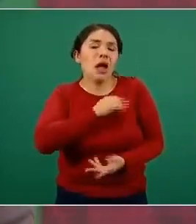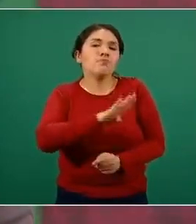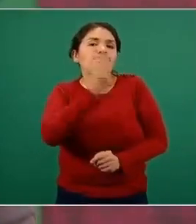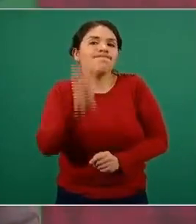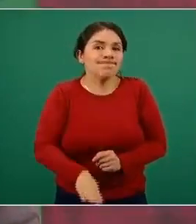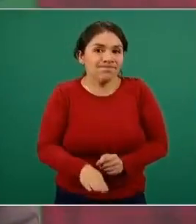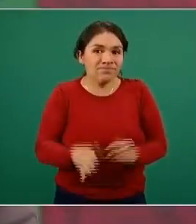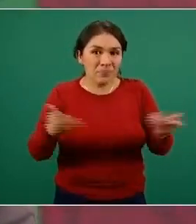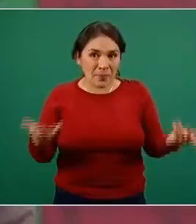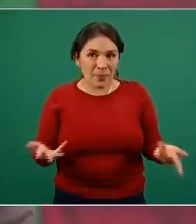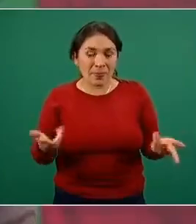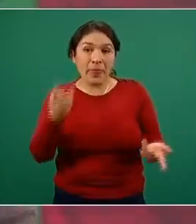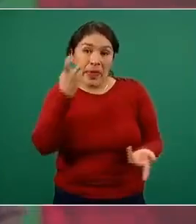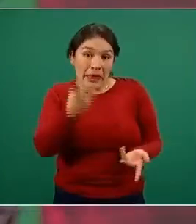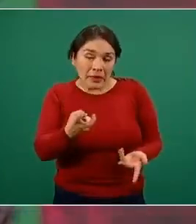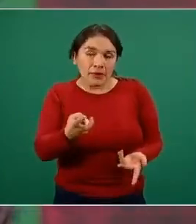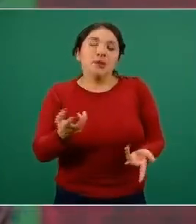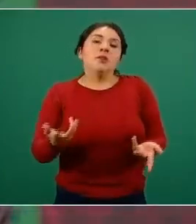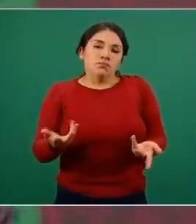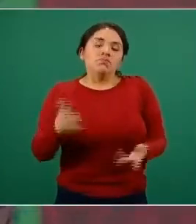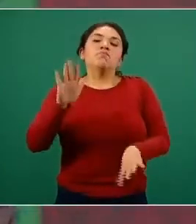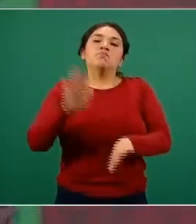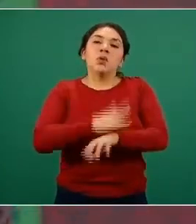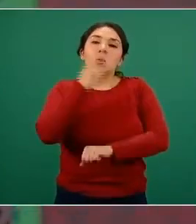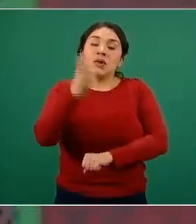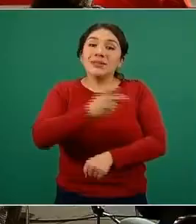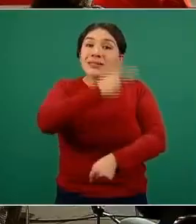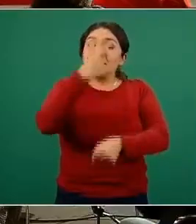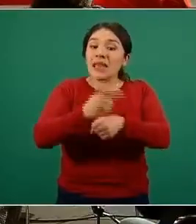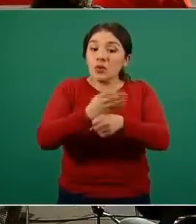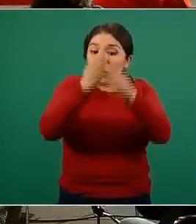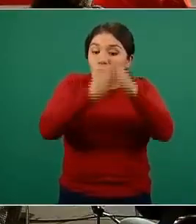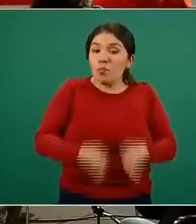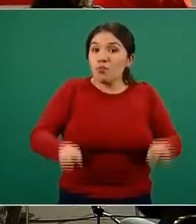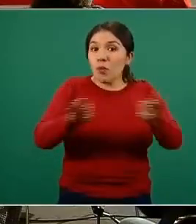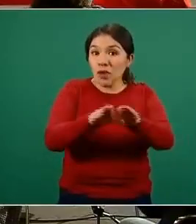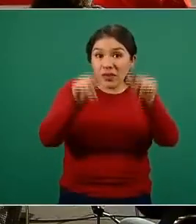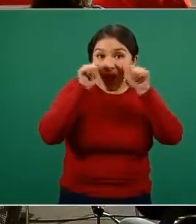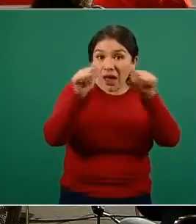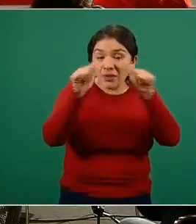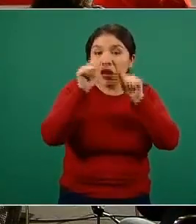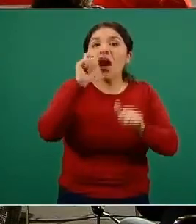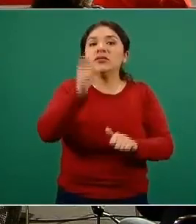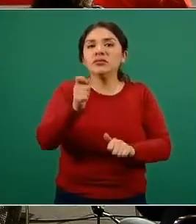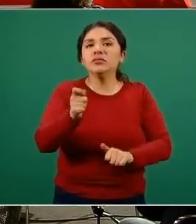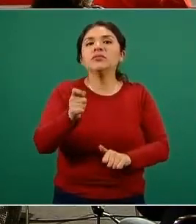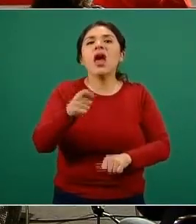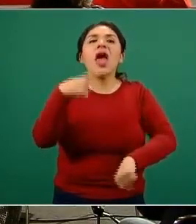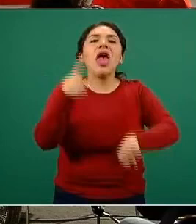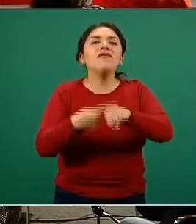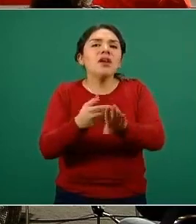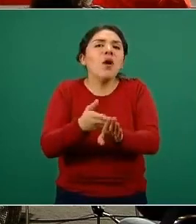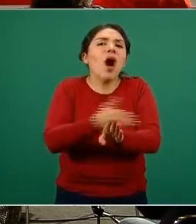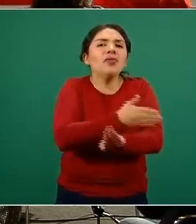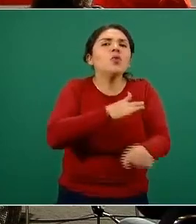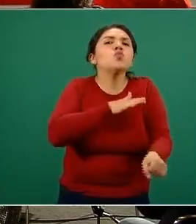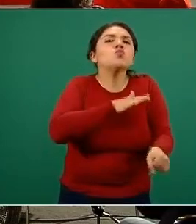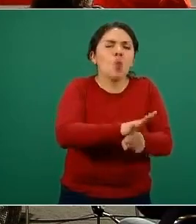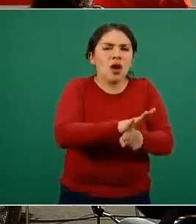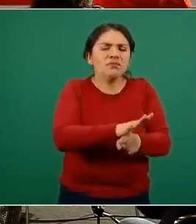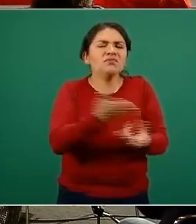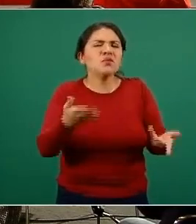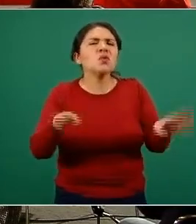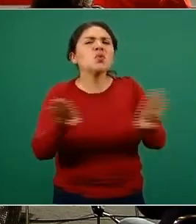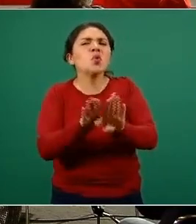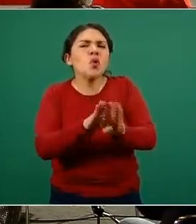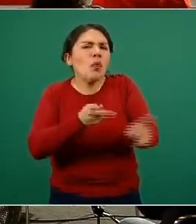la vida. Entonces, por eso el segundo eje de priorización es la comorbilidad. ¿Cómo se va a operar